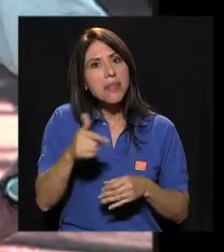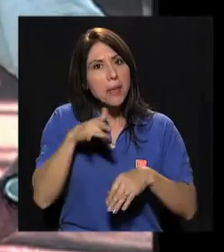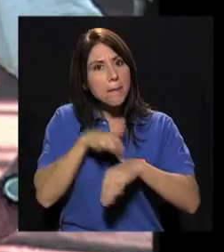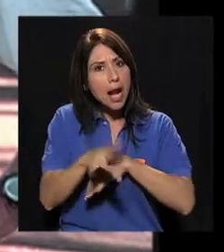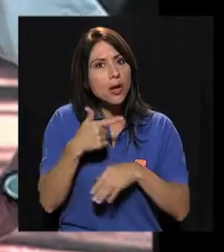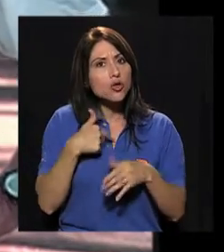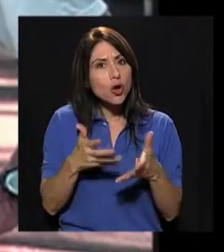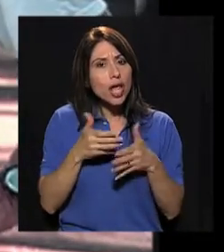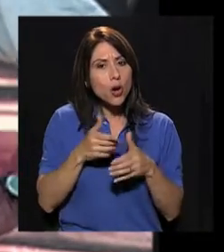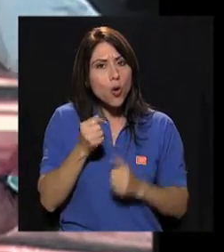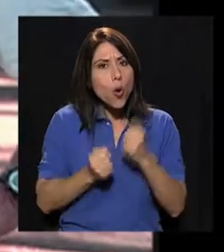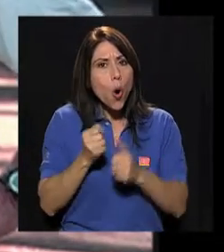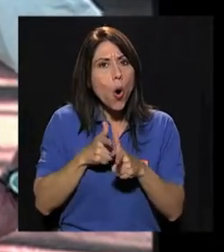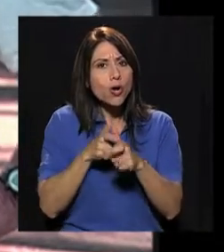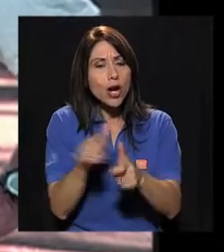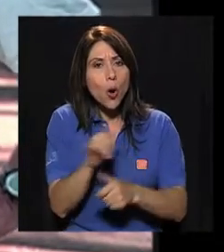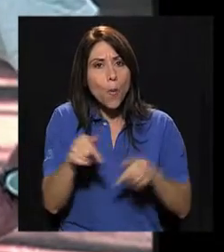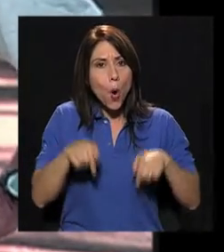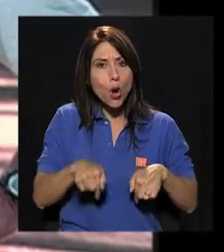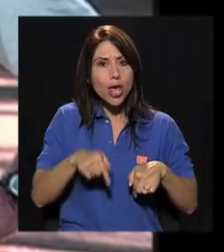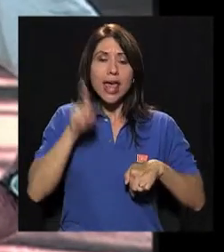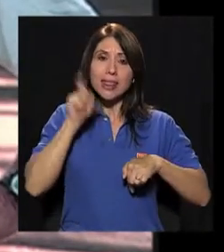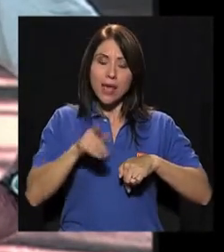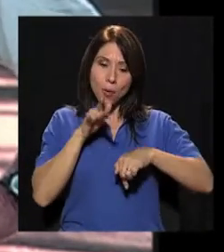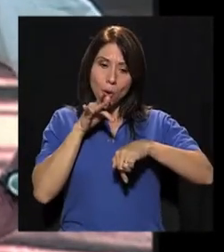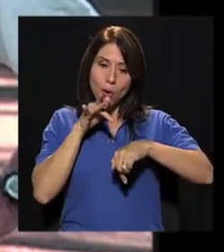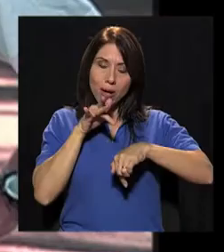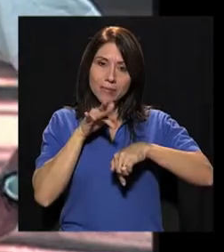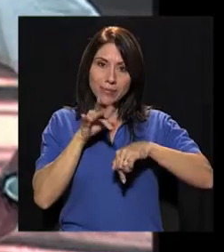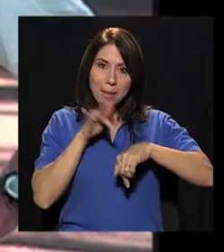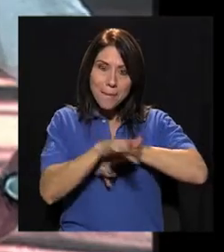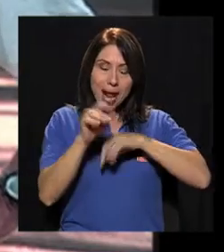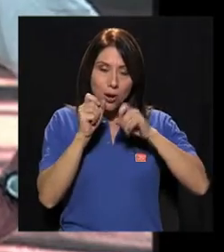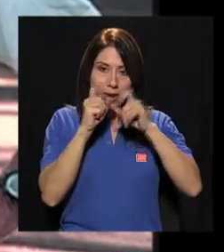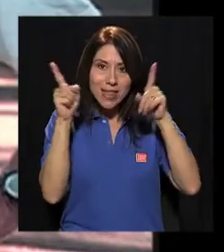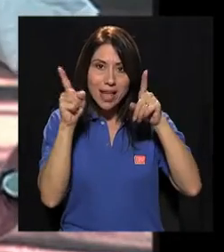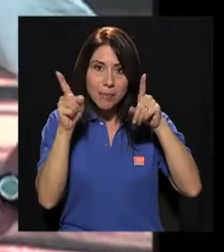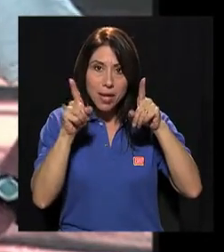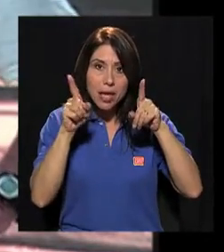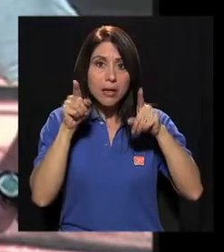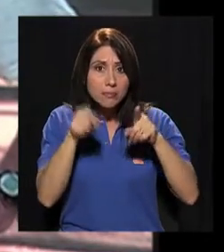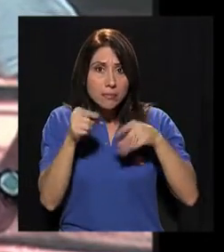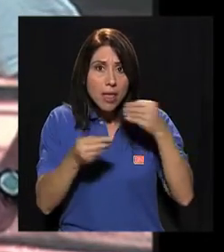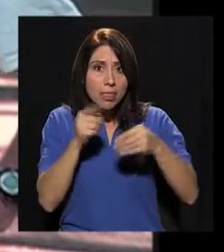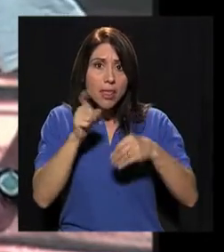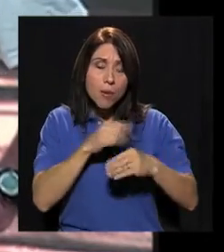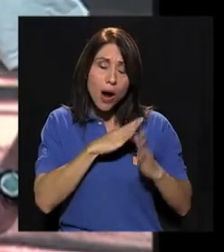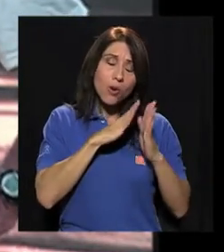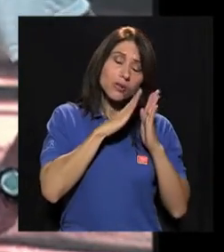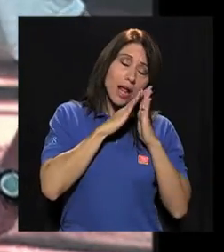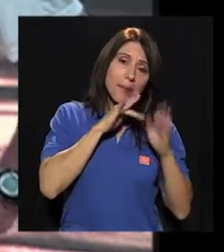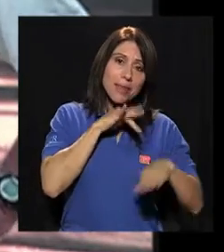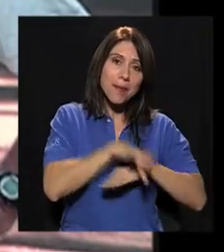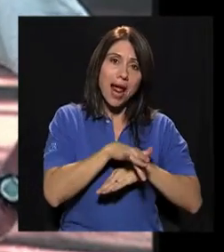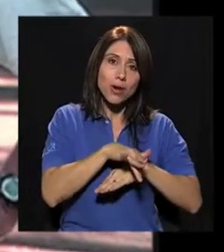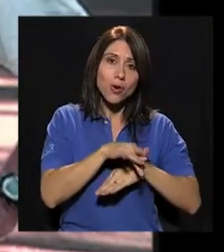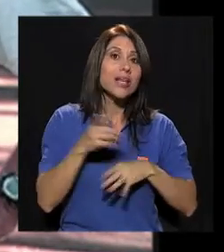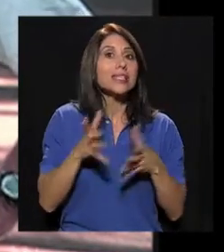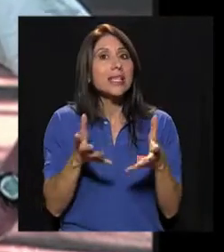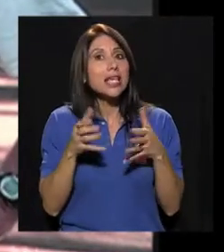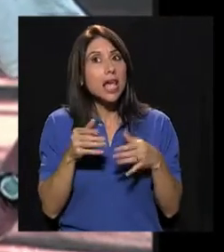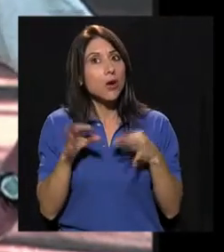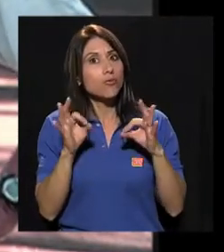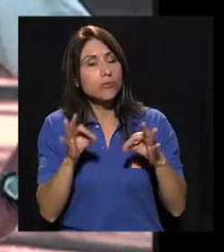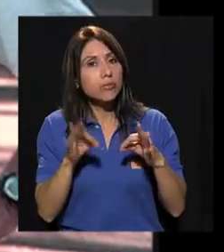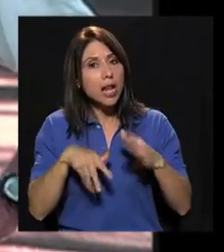Si yo quiero correr una mañana temprano como hoy, tengo que levantarme temprano. Si quiero levantarme temprano, tengo que acostarme temprano. Si quiero levantarme en y correr, tengo que